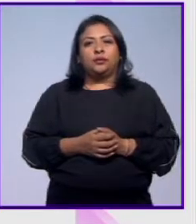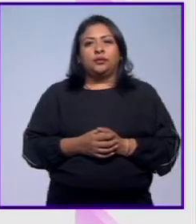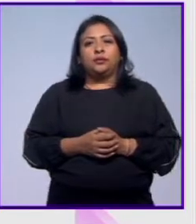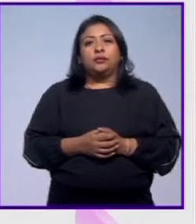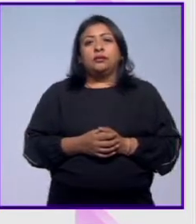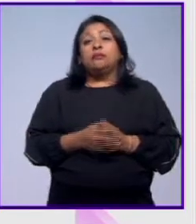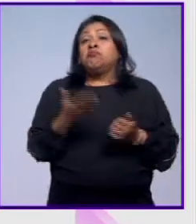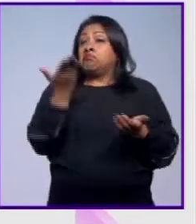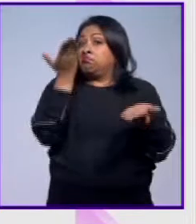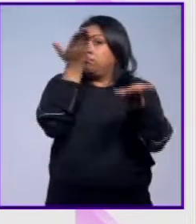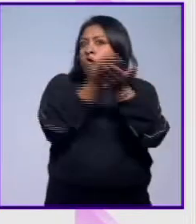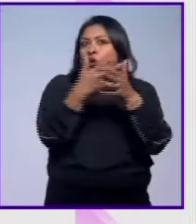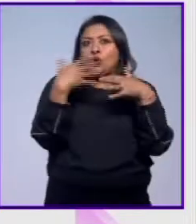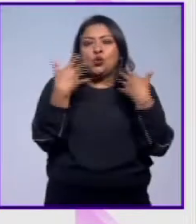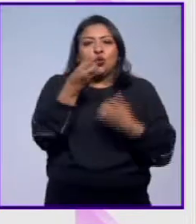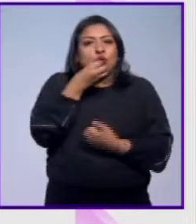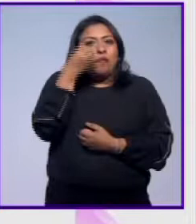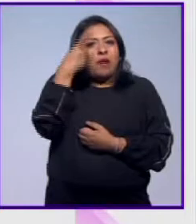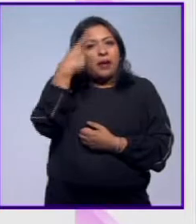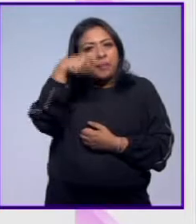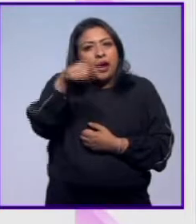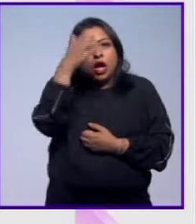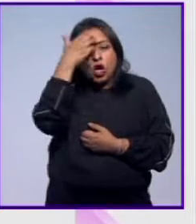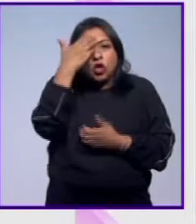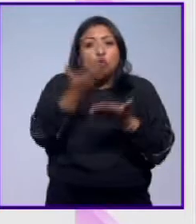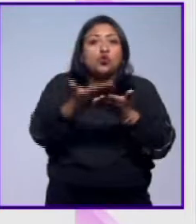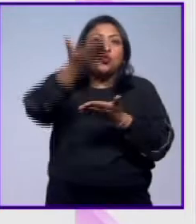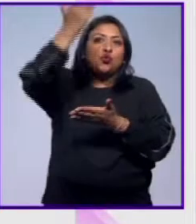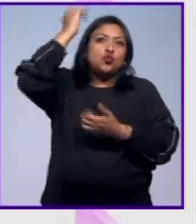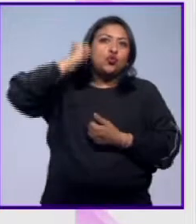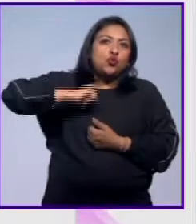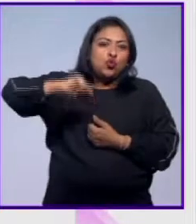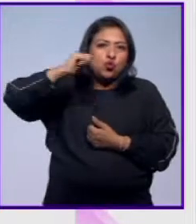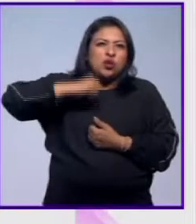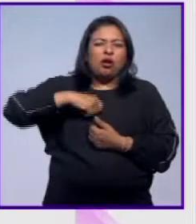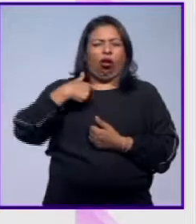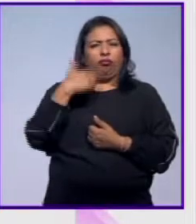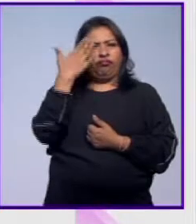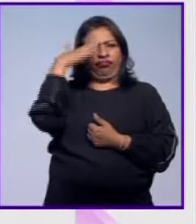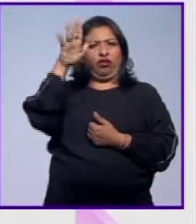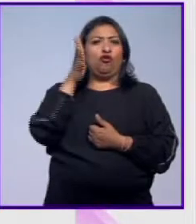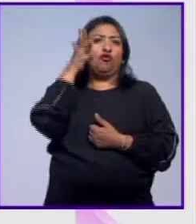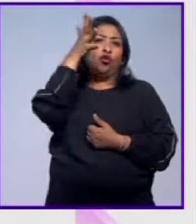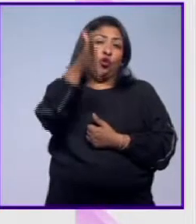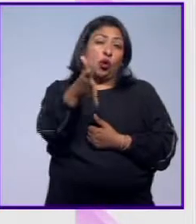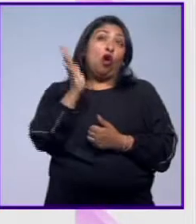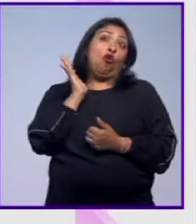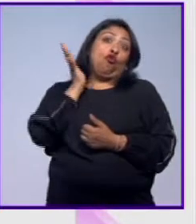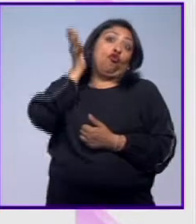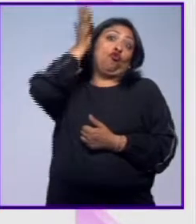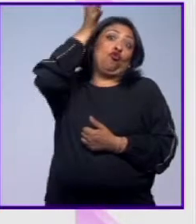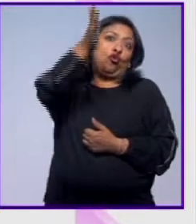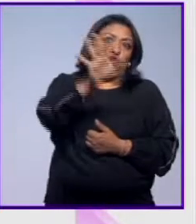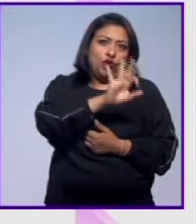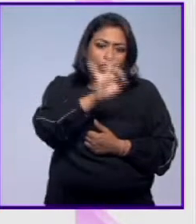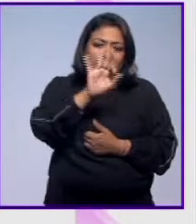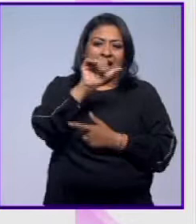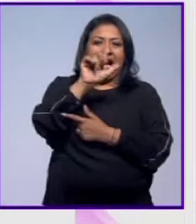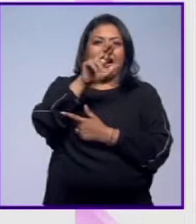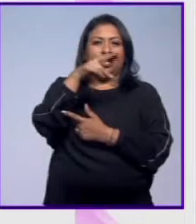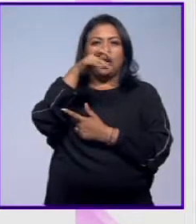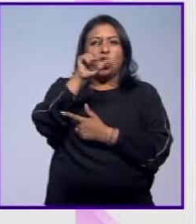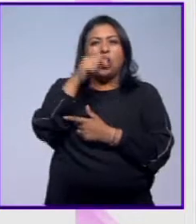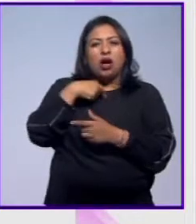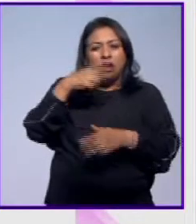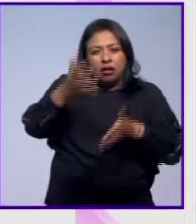Una propuesta fascinante para acercarnos a nuestro pasado y que no nos extrañe que en un futuro, quizá muy lejano, los arqueólogos estén